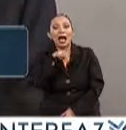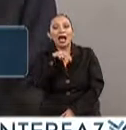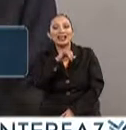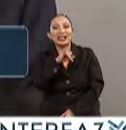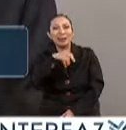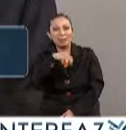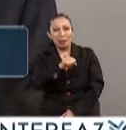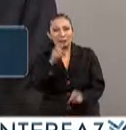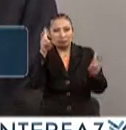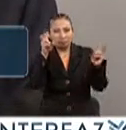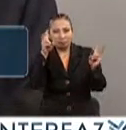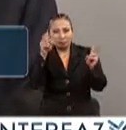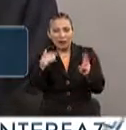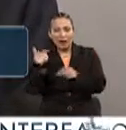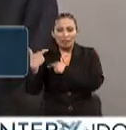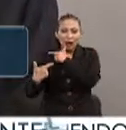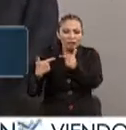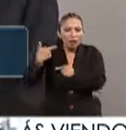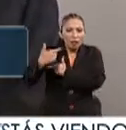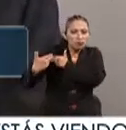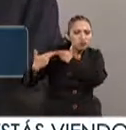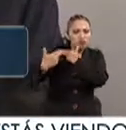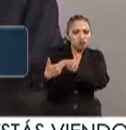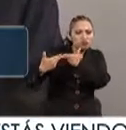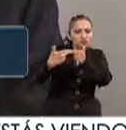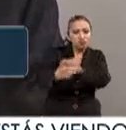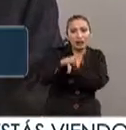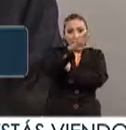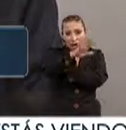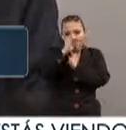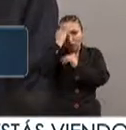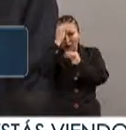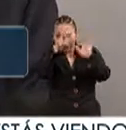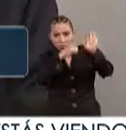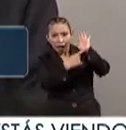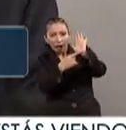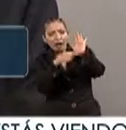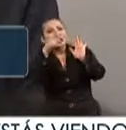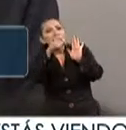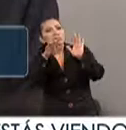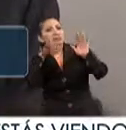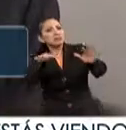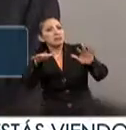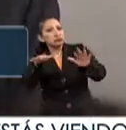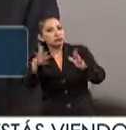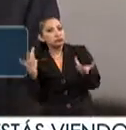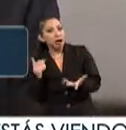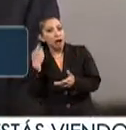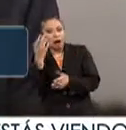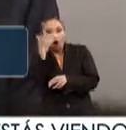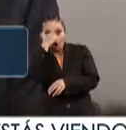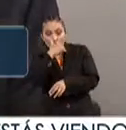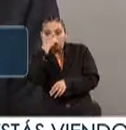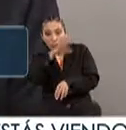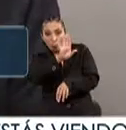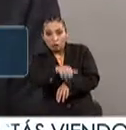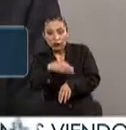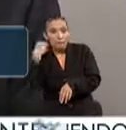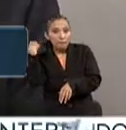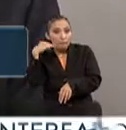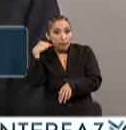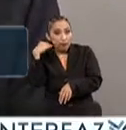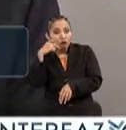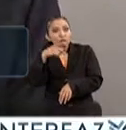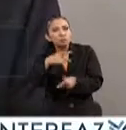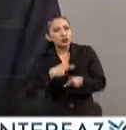va de generación en generación y con estas cinco imágenes se muestra un poco de lo maravilloso que es la noche de muertos en Michoacán